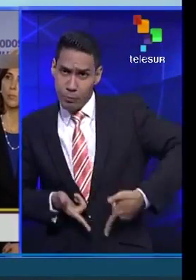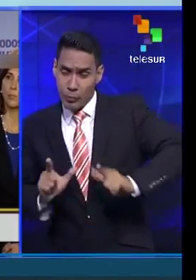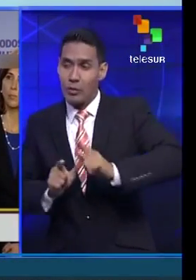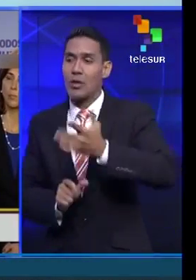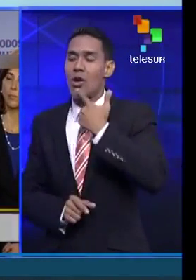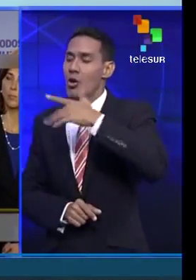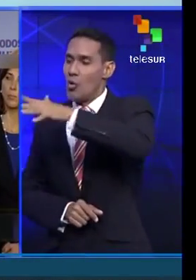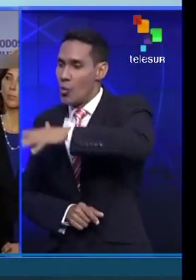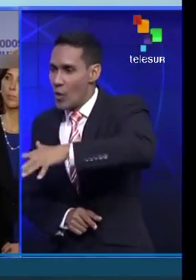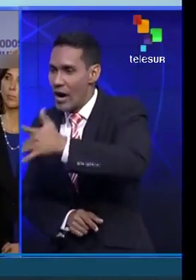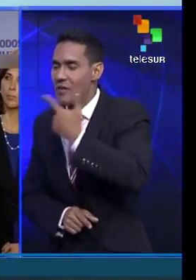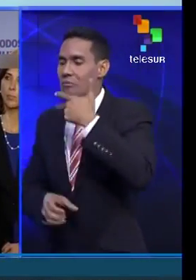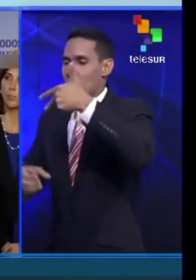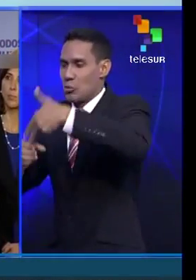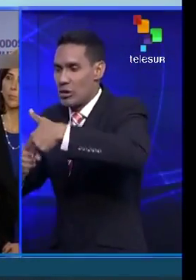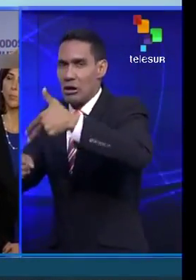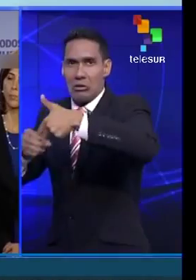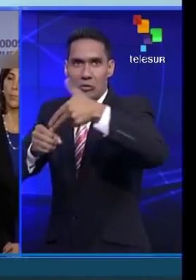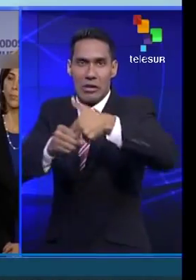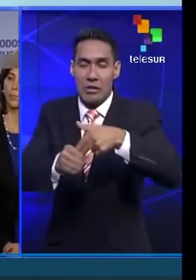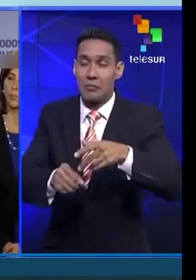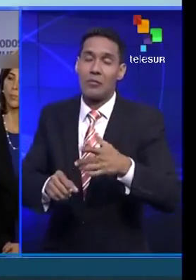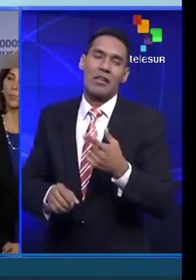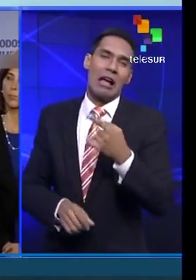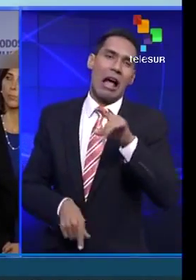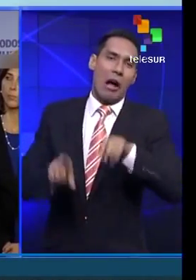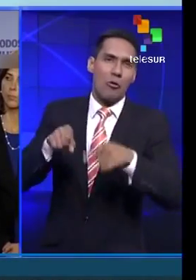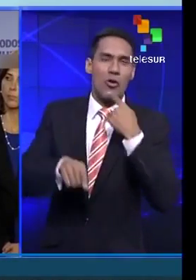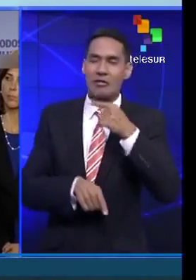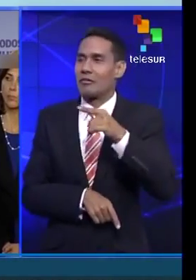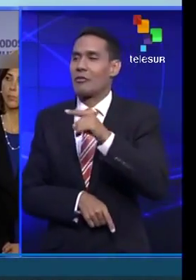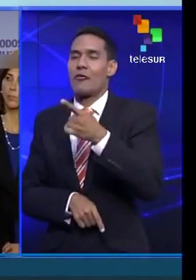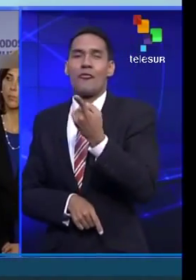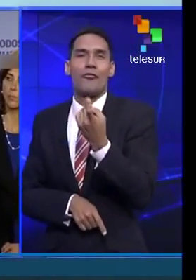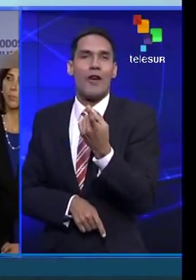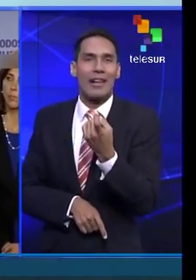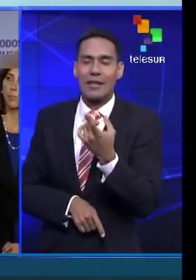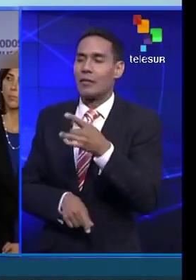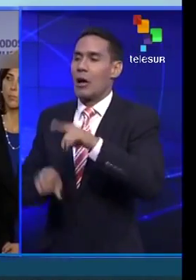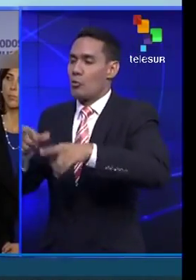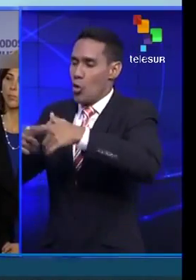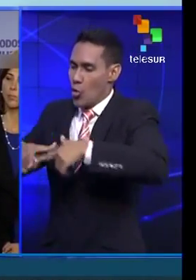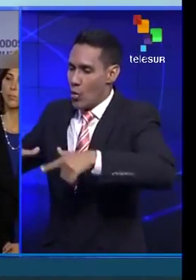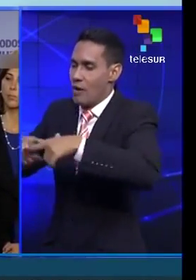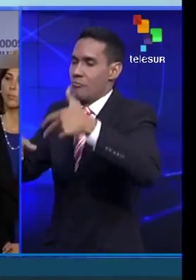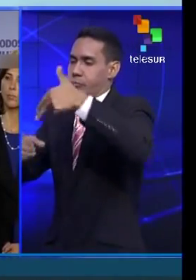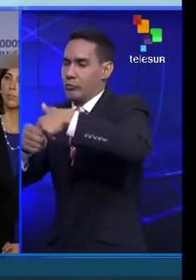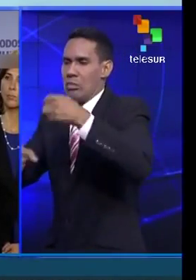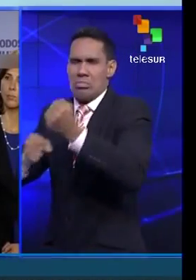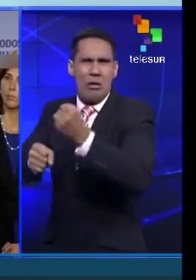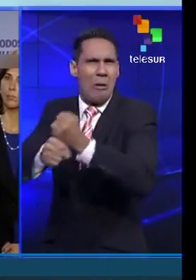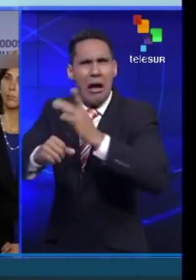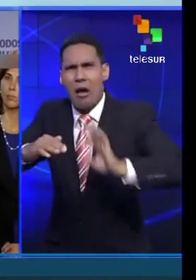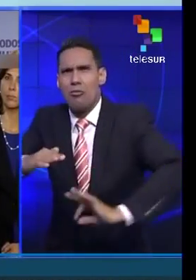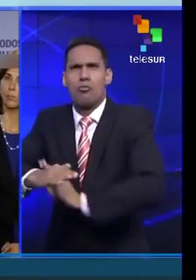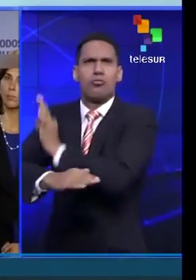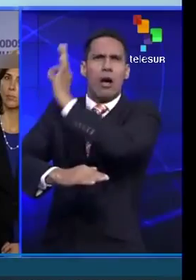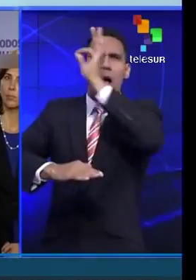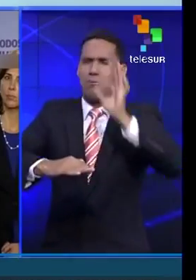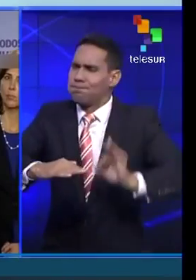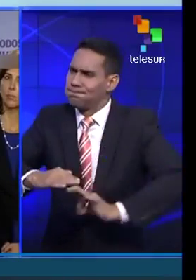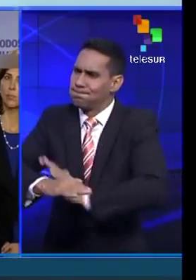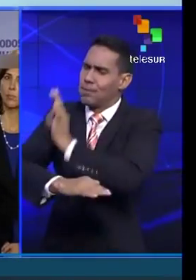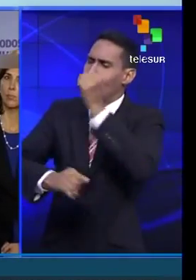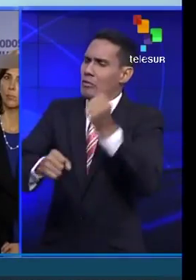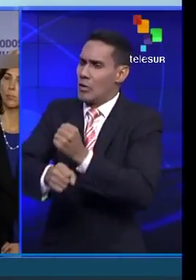estaciones, porque aparentemente el problema es que no hay suficientes estaciones de gasolina, trabajen 24 horas